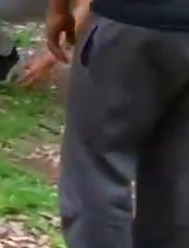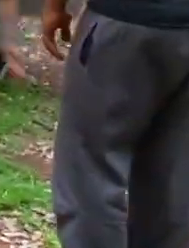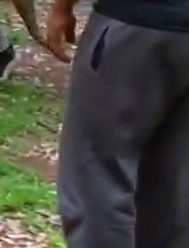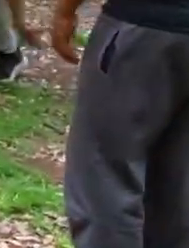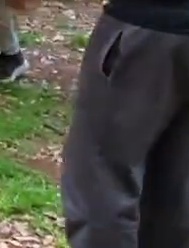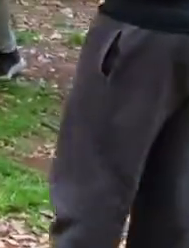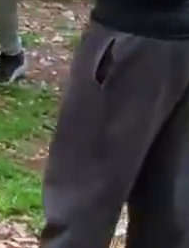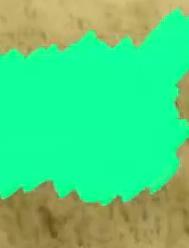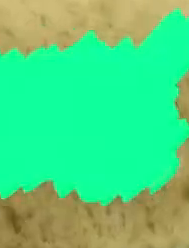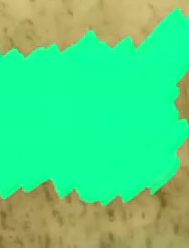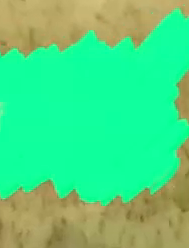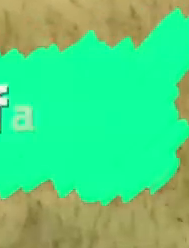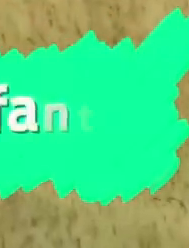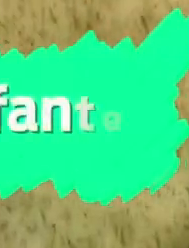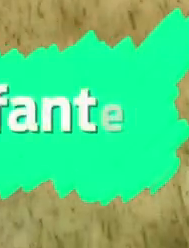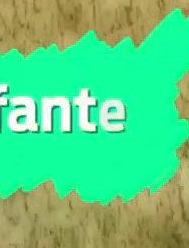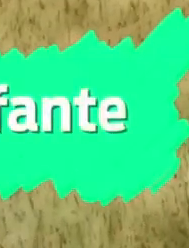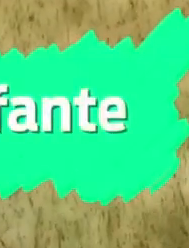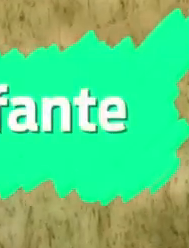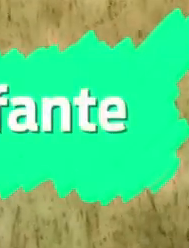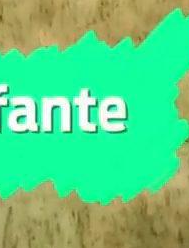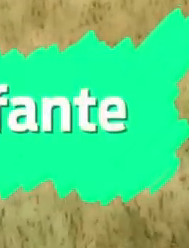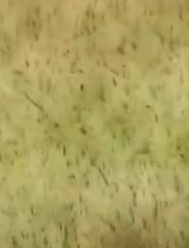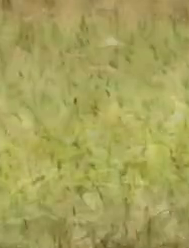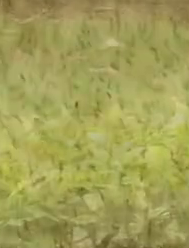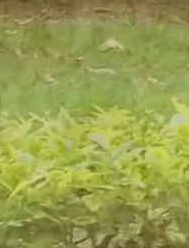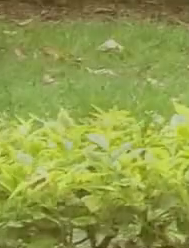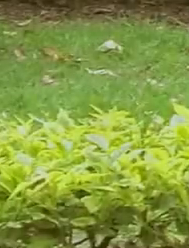Un elefante